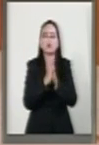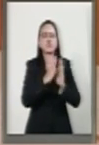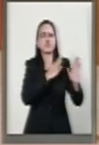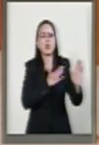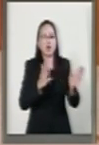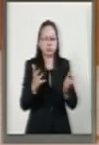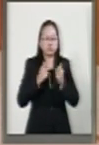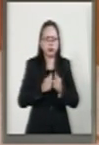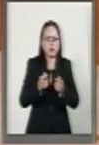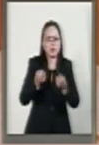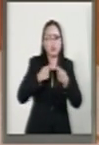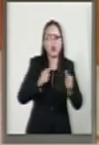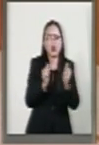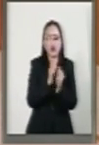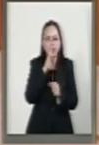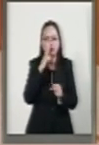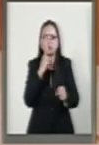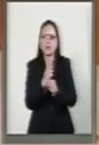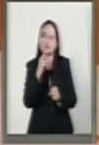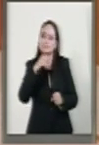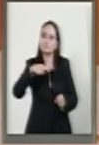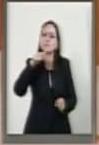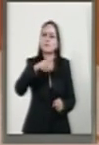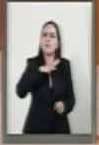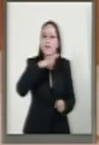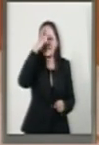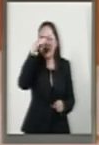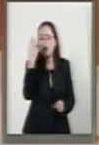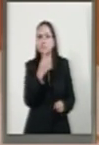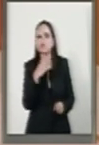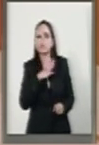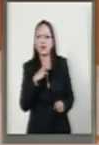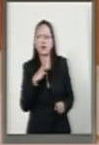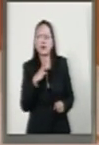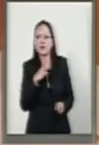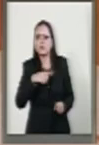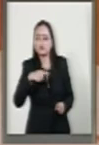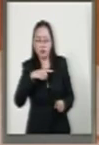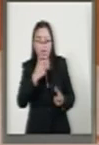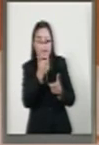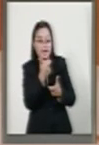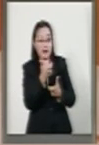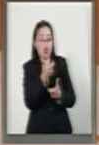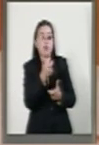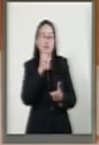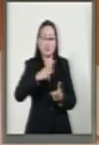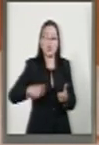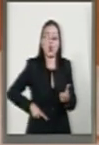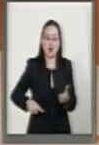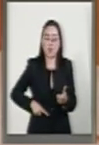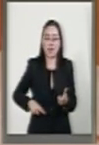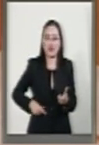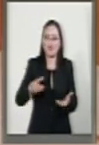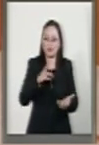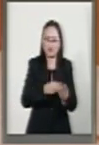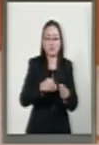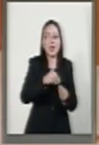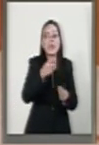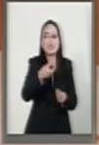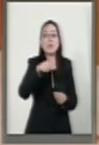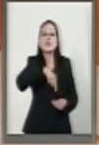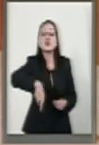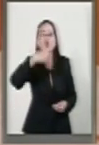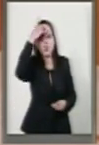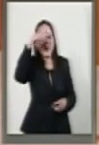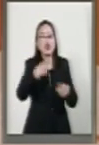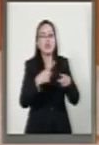responsabilidad en el manejo de los recursos ciudadanos, a comprometer que el dinero público no es de los gobernantes sino de todos los ciudadanos y